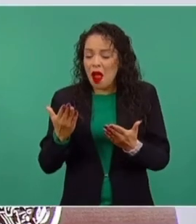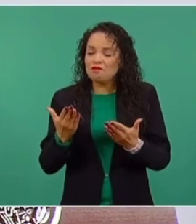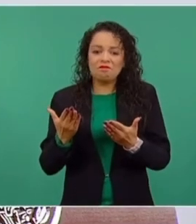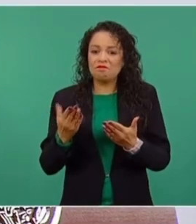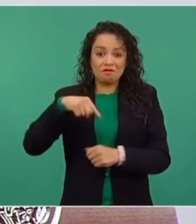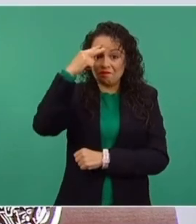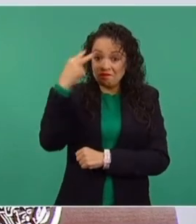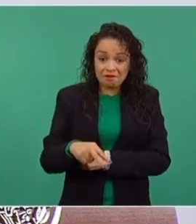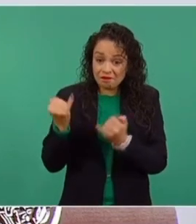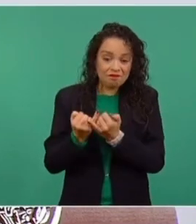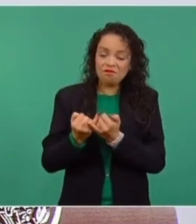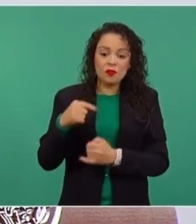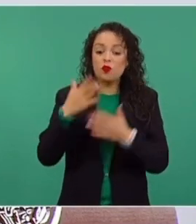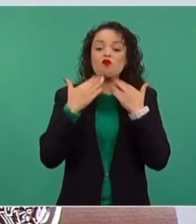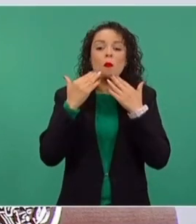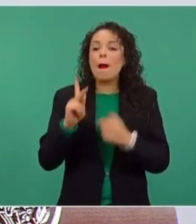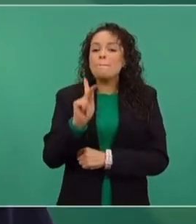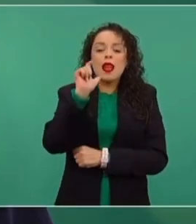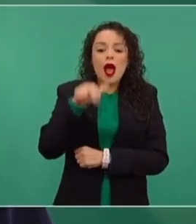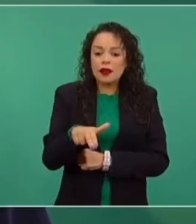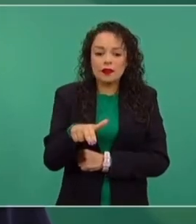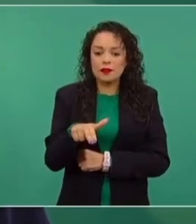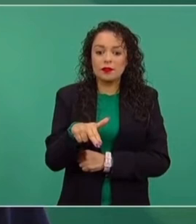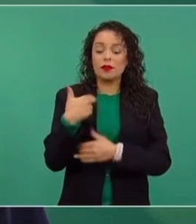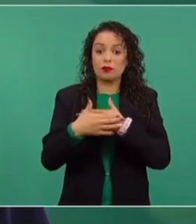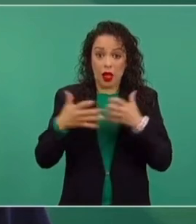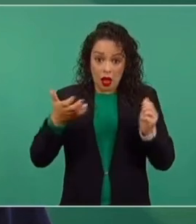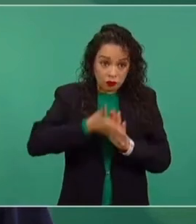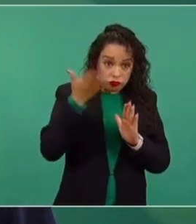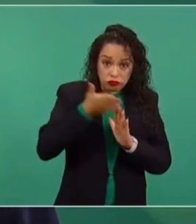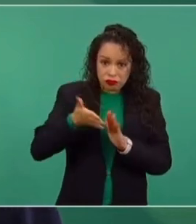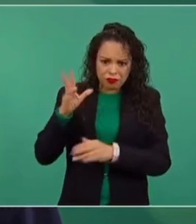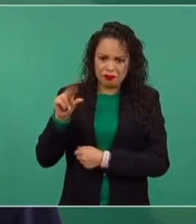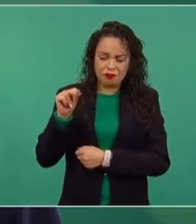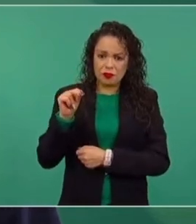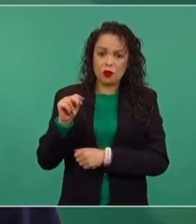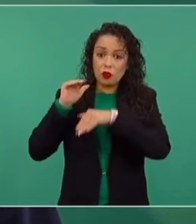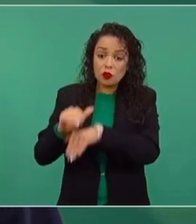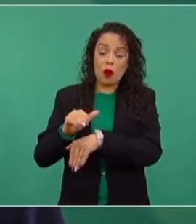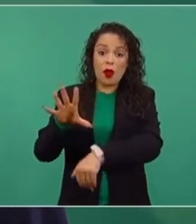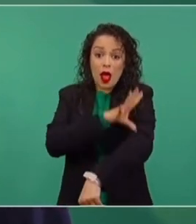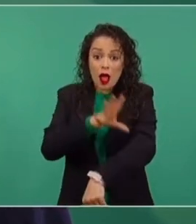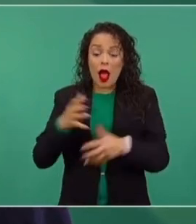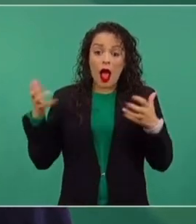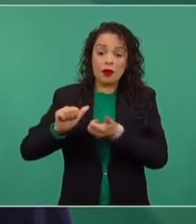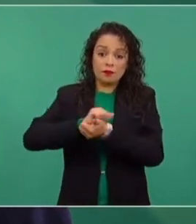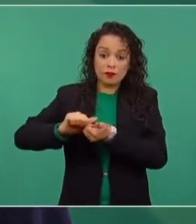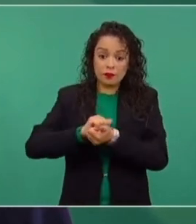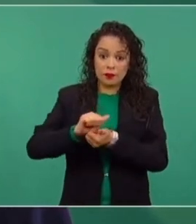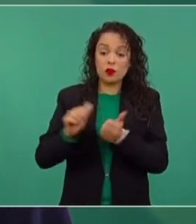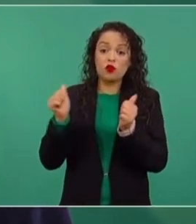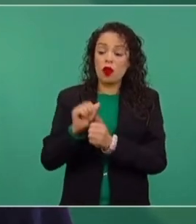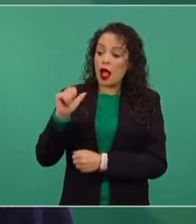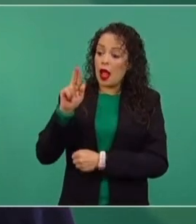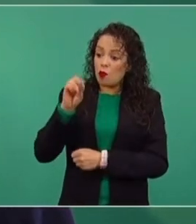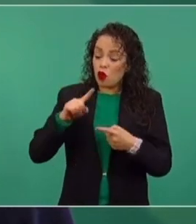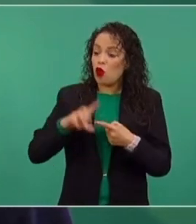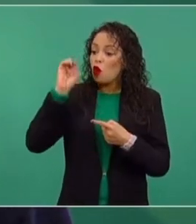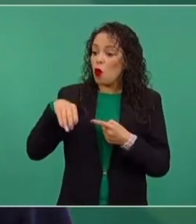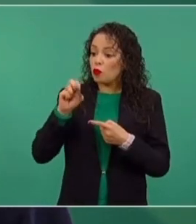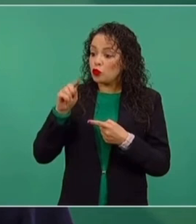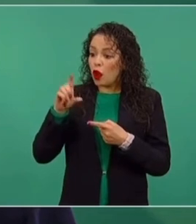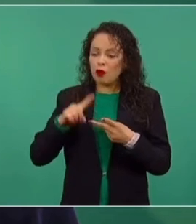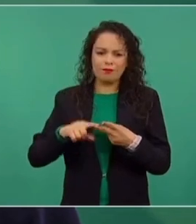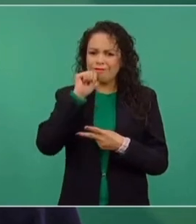Nosotros no tenemos ningún plan para construir plantas que produzcan energía ni con carbón ni con combustóleo. Es más,